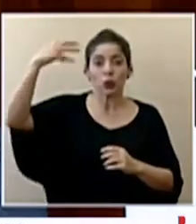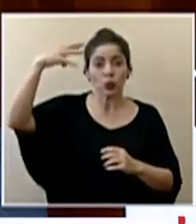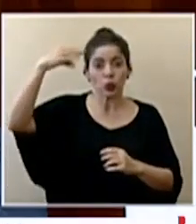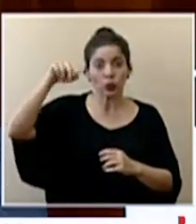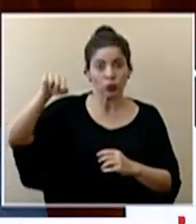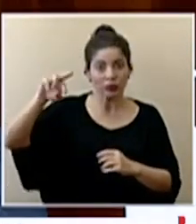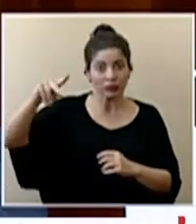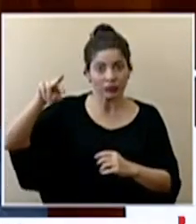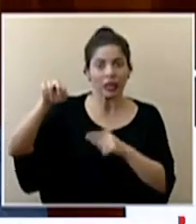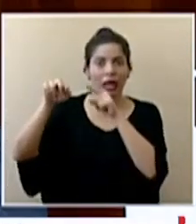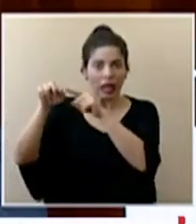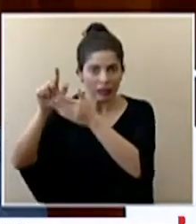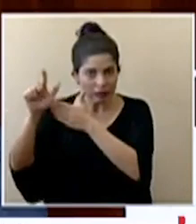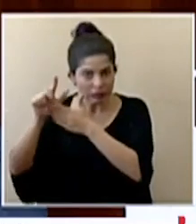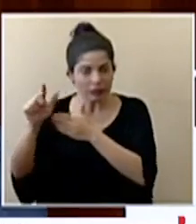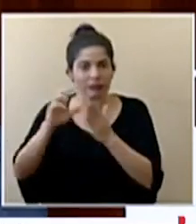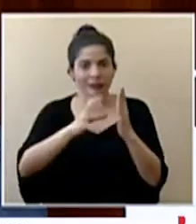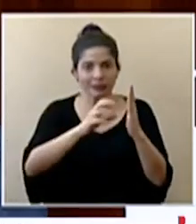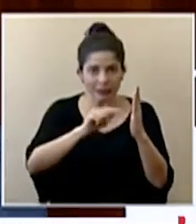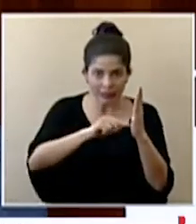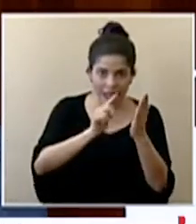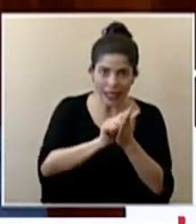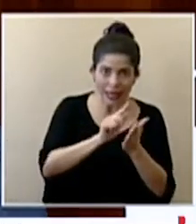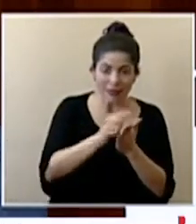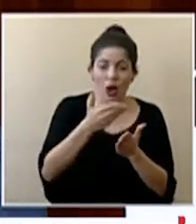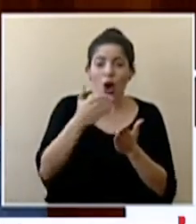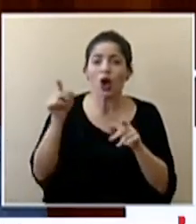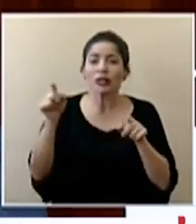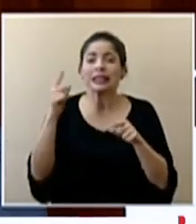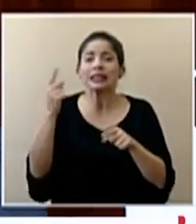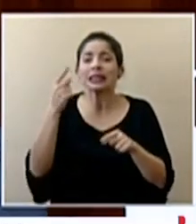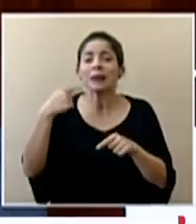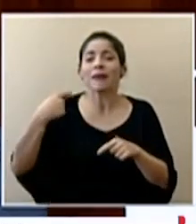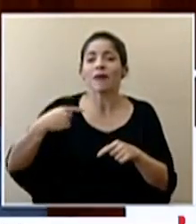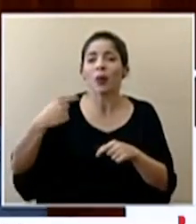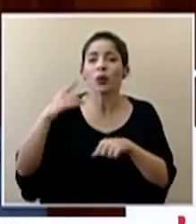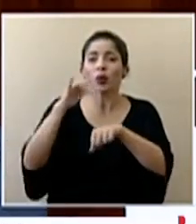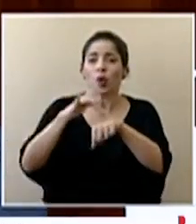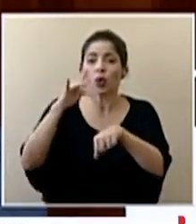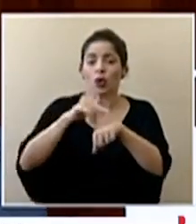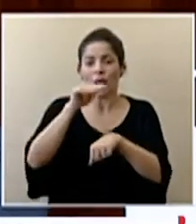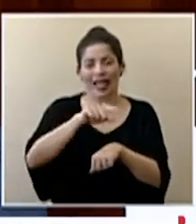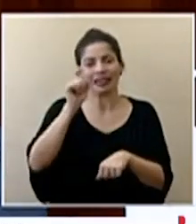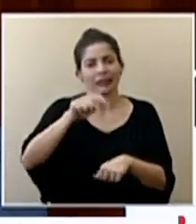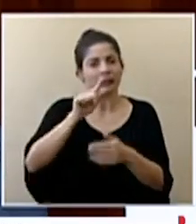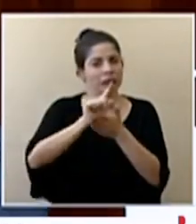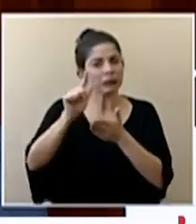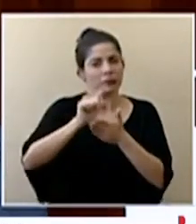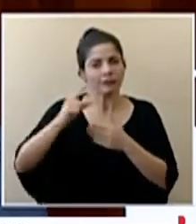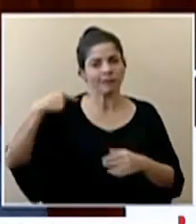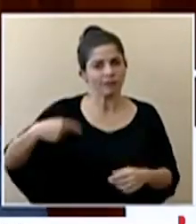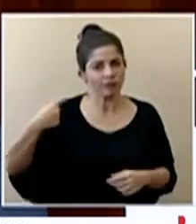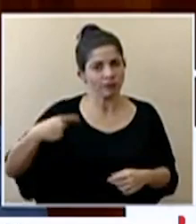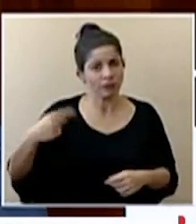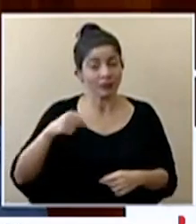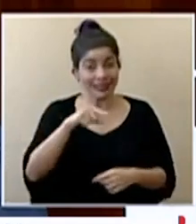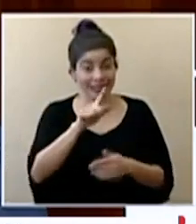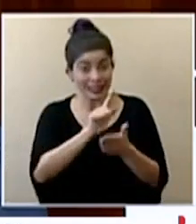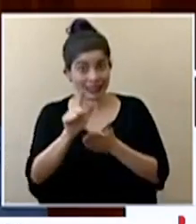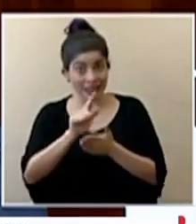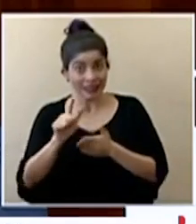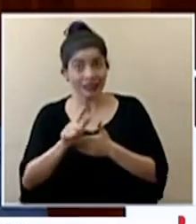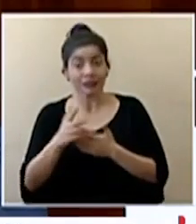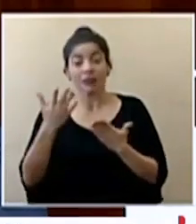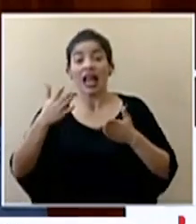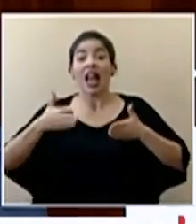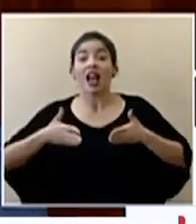ese tipo de objetos que se tocan con cierta frecuencia, hay que estarlo desinfectando. Esas desinfecciones ya a nivel